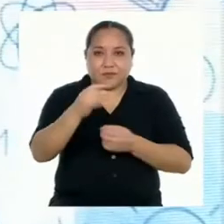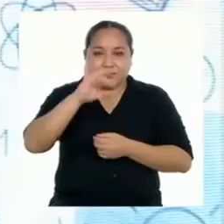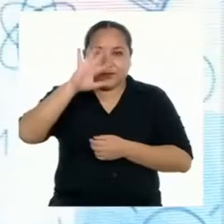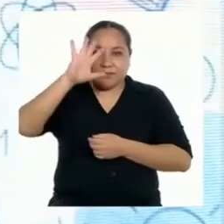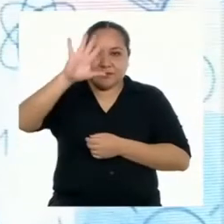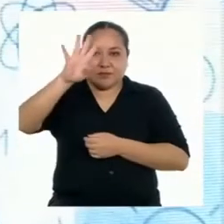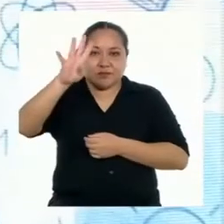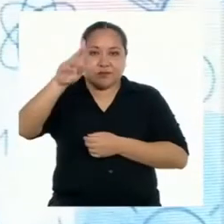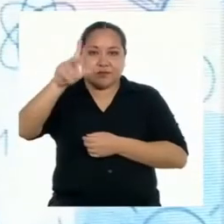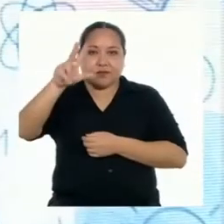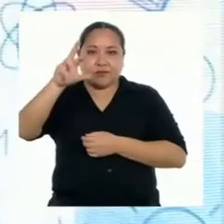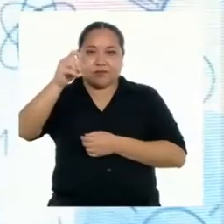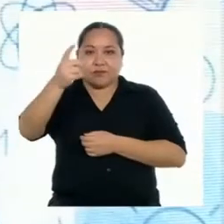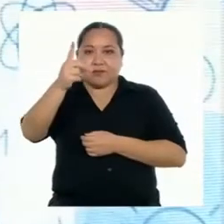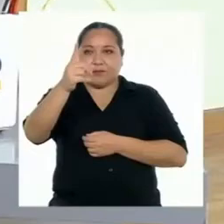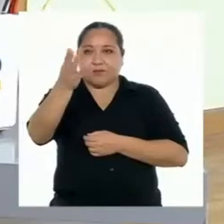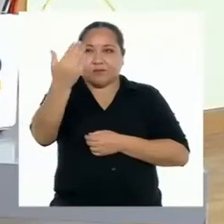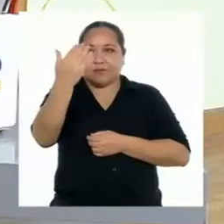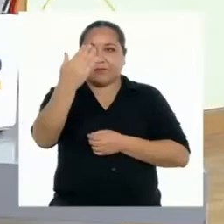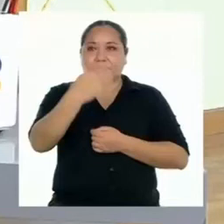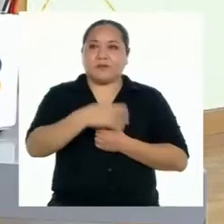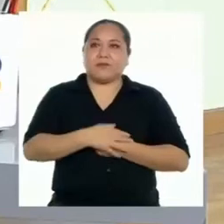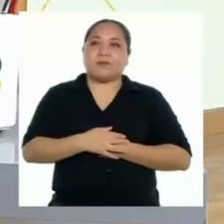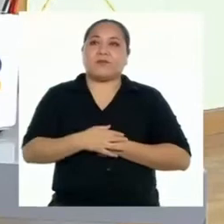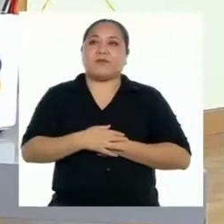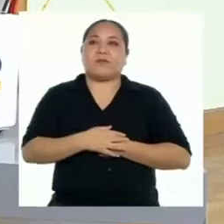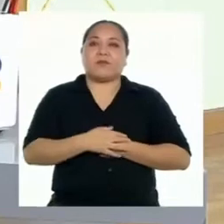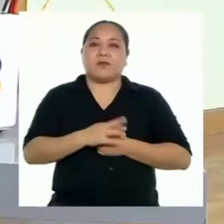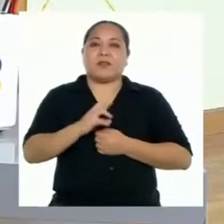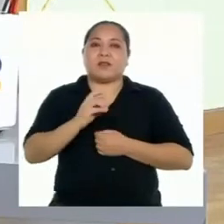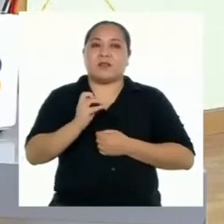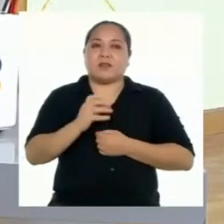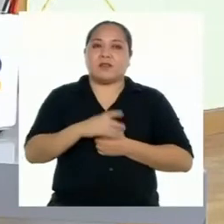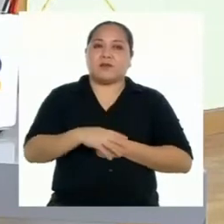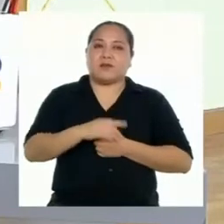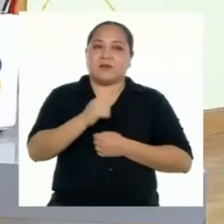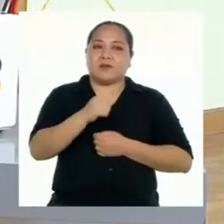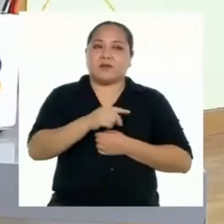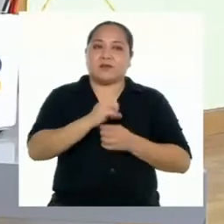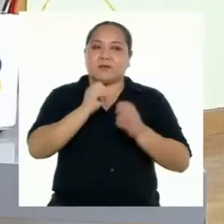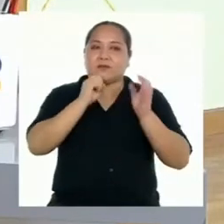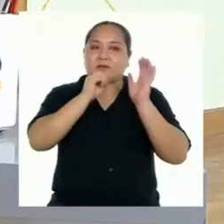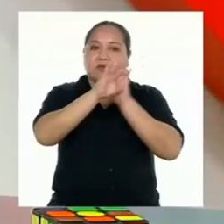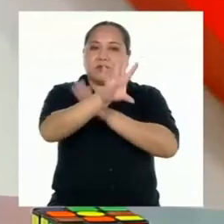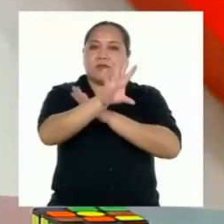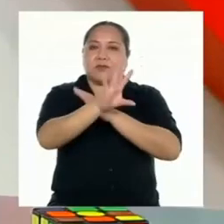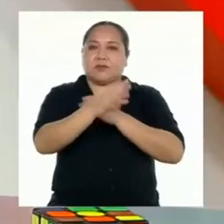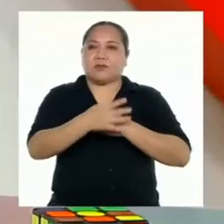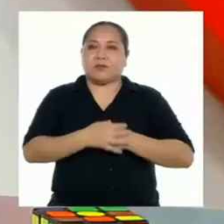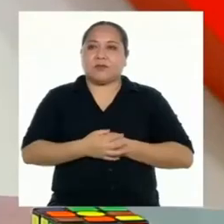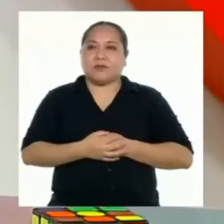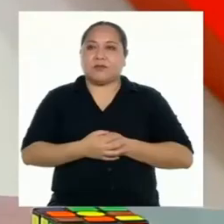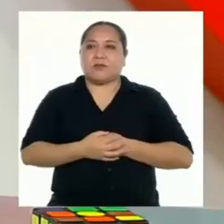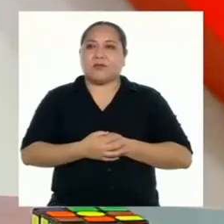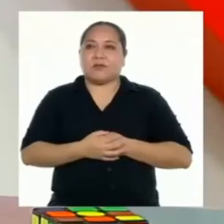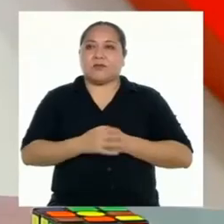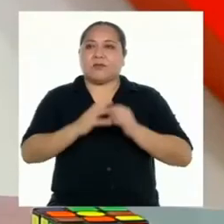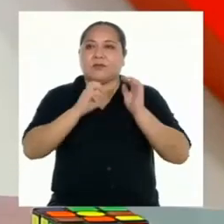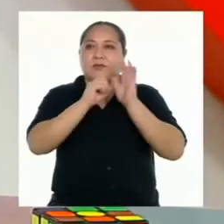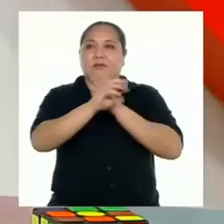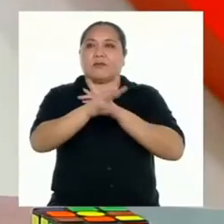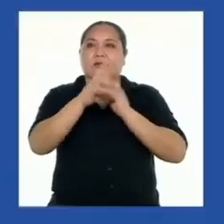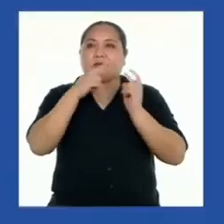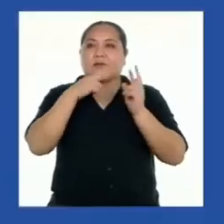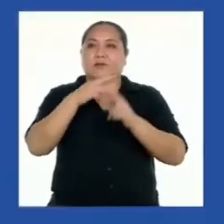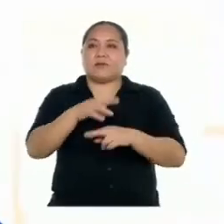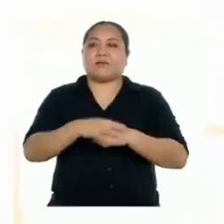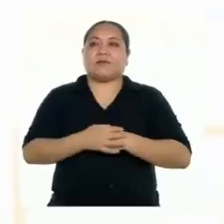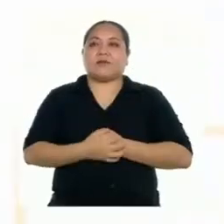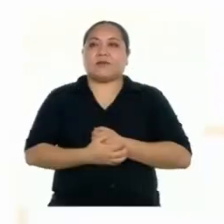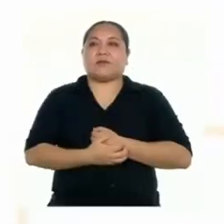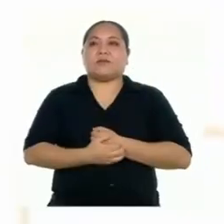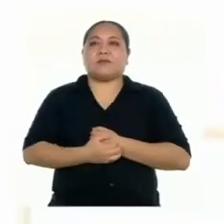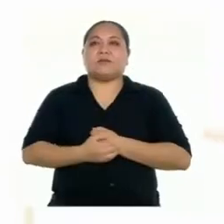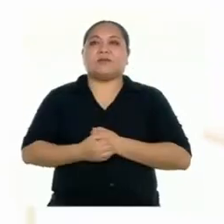5, 4, 3, 2, 1, 1... ¡Rébot, apóyame con la proyección! ¡Proyectando, respuesta!